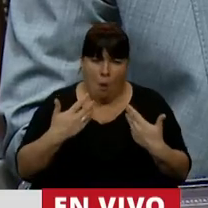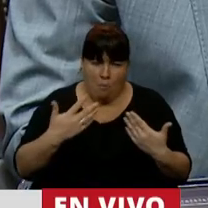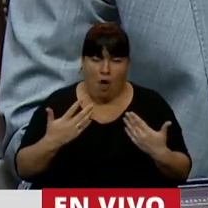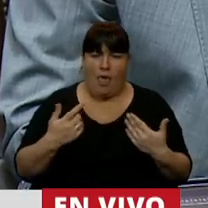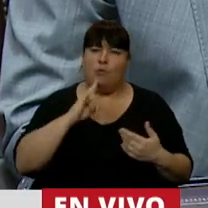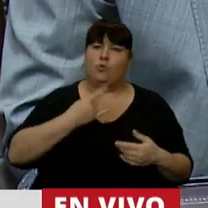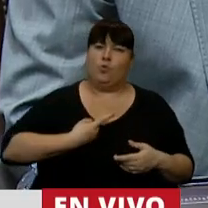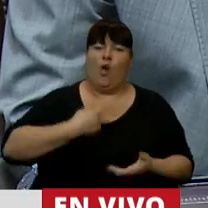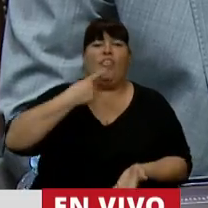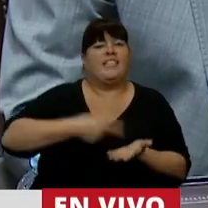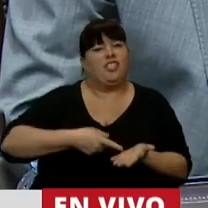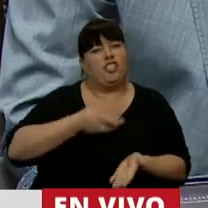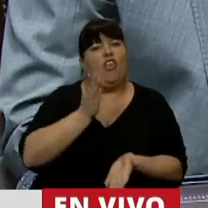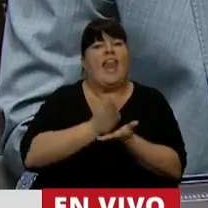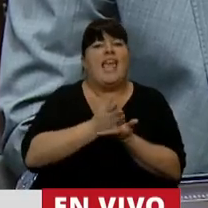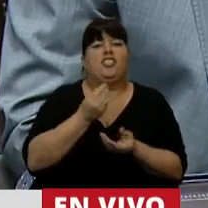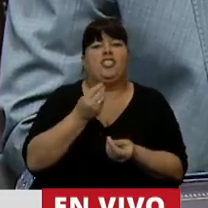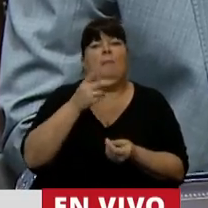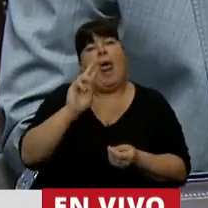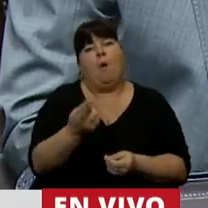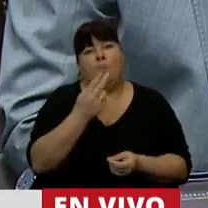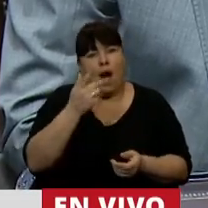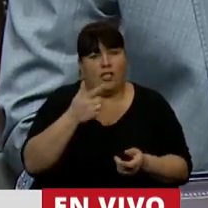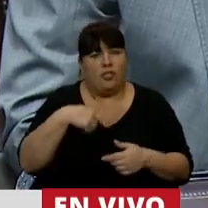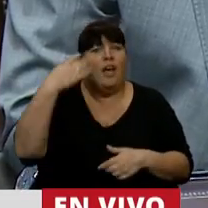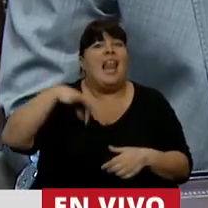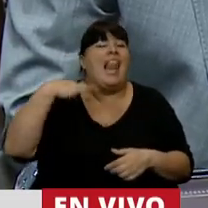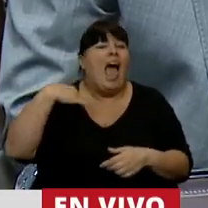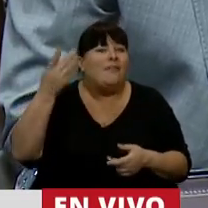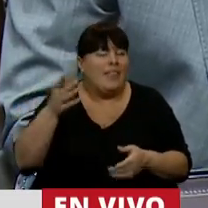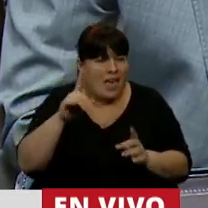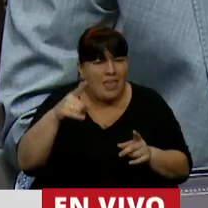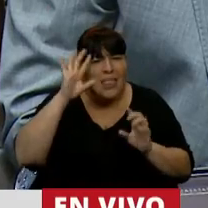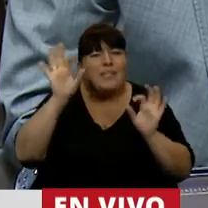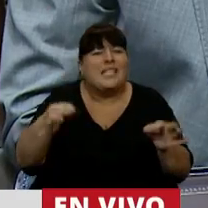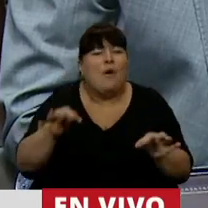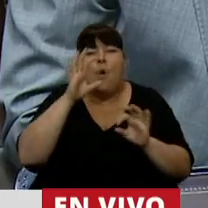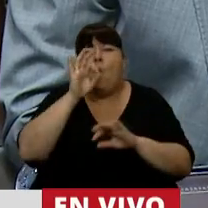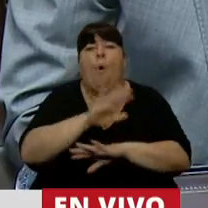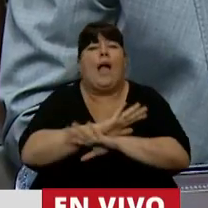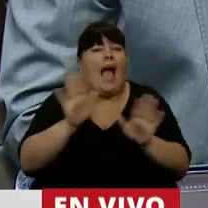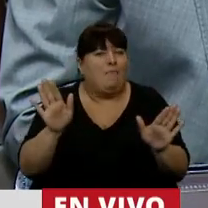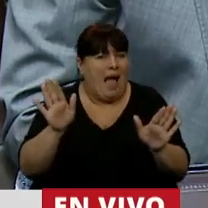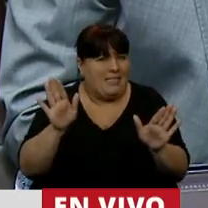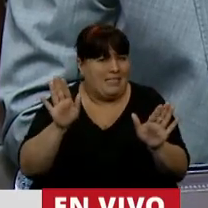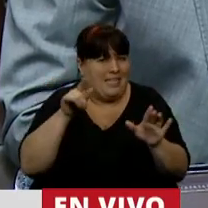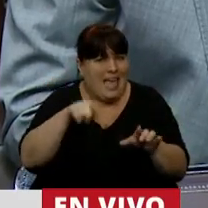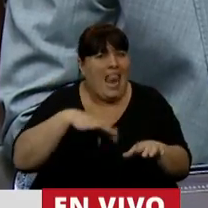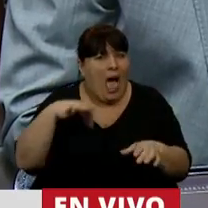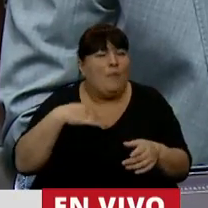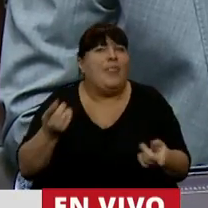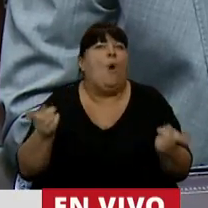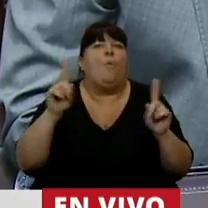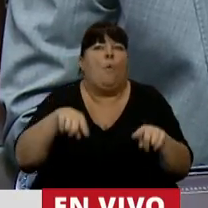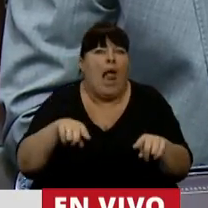arrogarnos el derecho de disminuir una vida que nunca más, y tengámoslo claro, nunca más esa vida va a